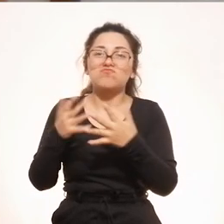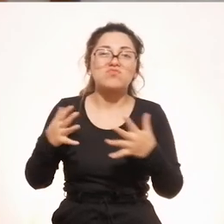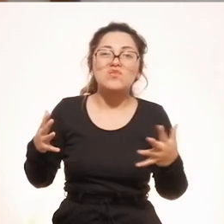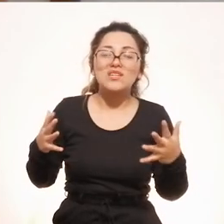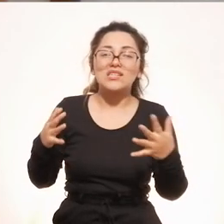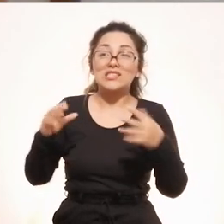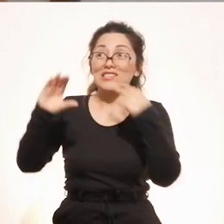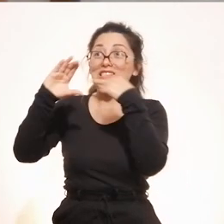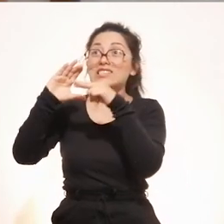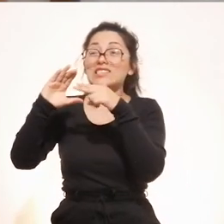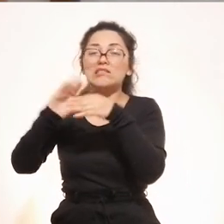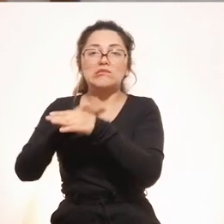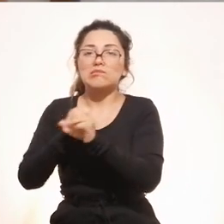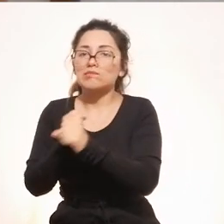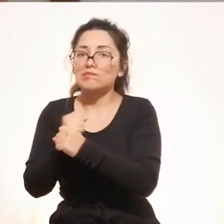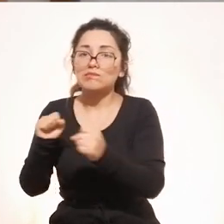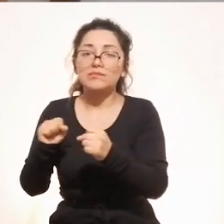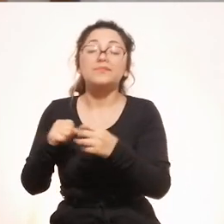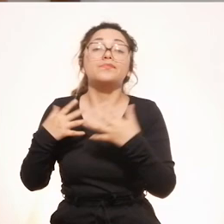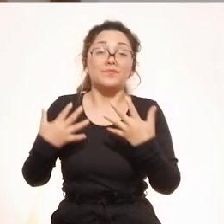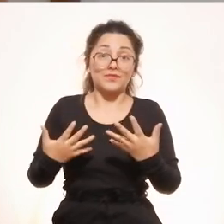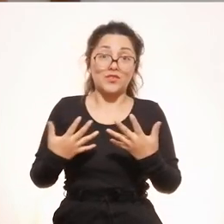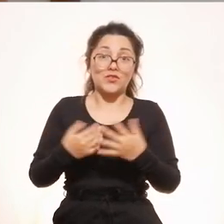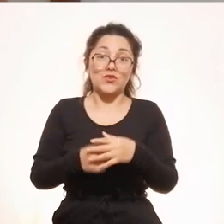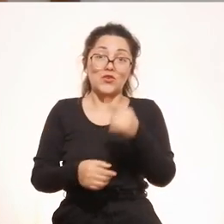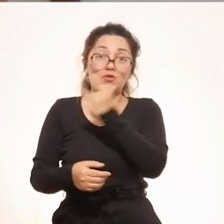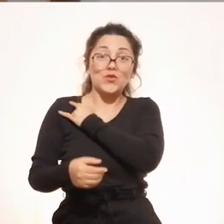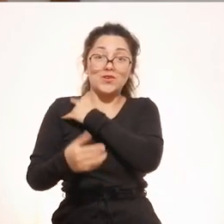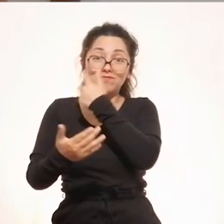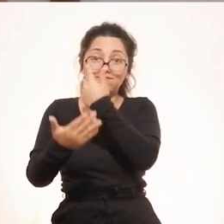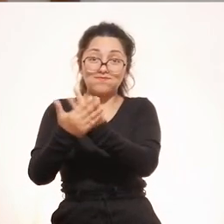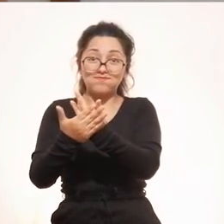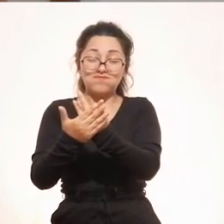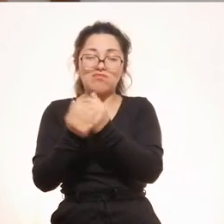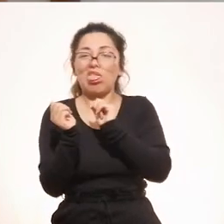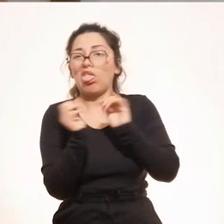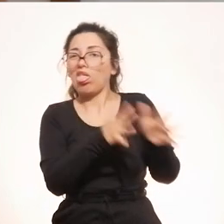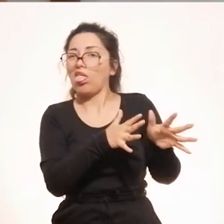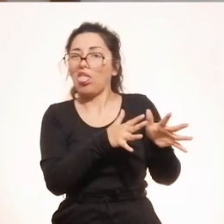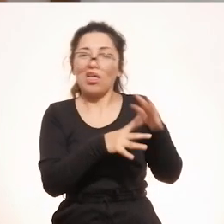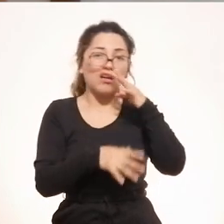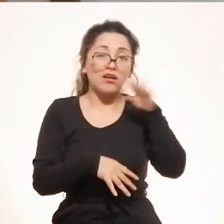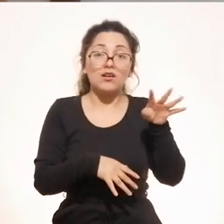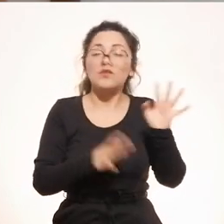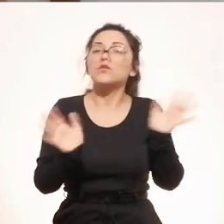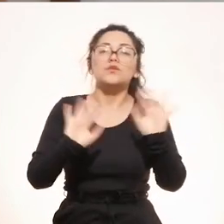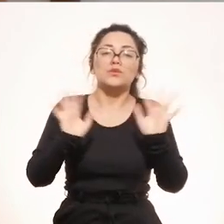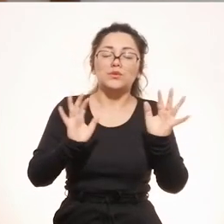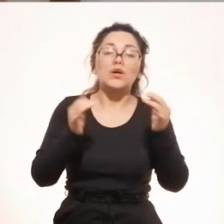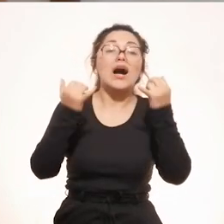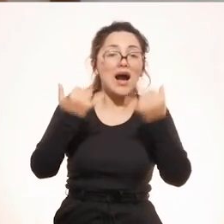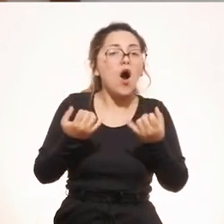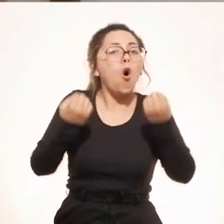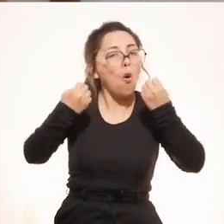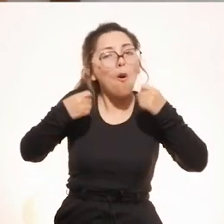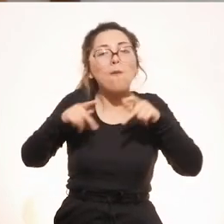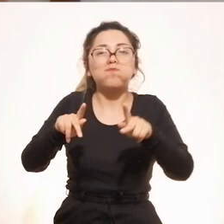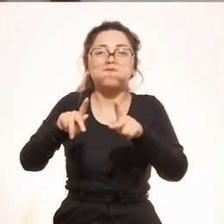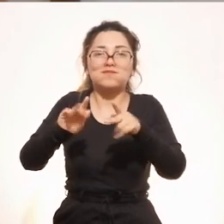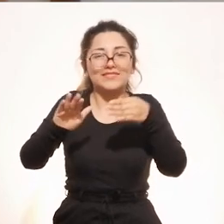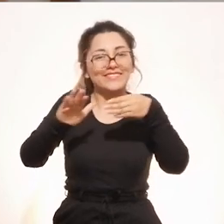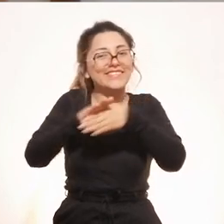podido postular. En esa perspectiva, la UNSA pues no puede abandonarlos a ellos, quiere darles la oportunidad